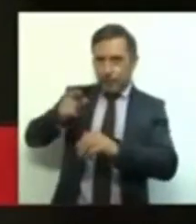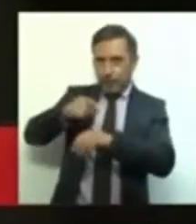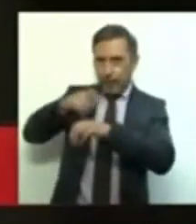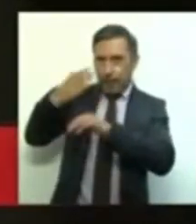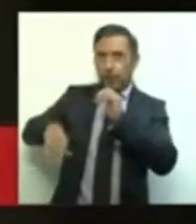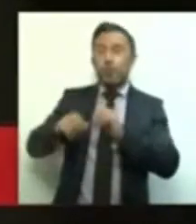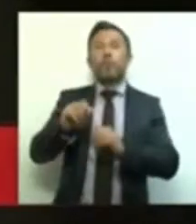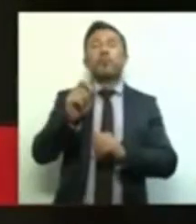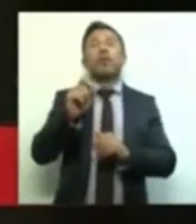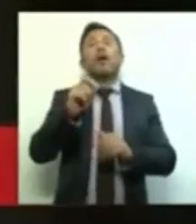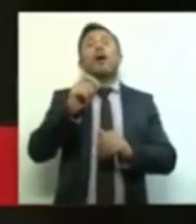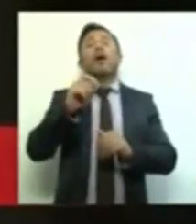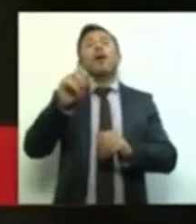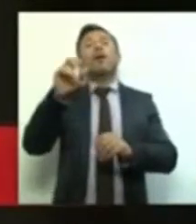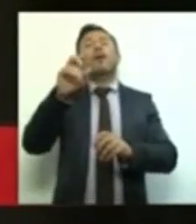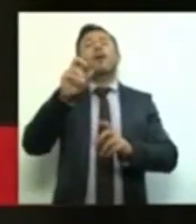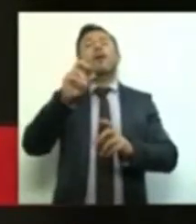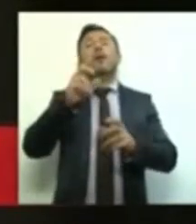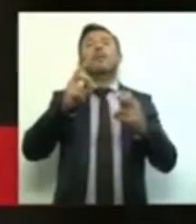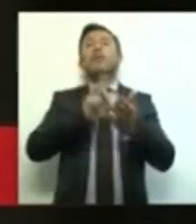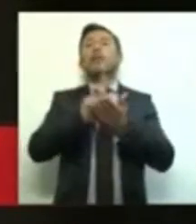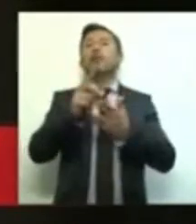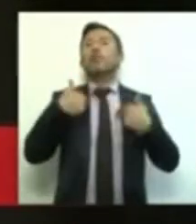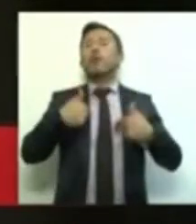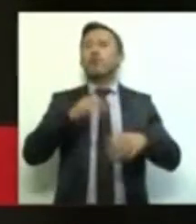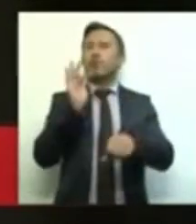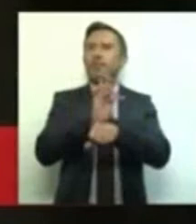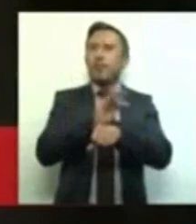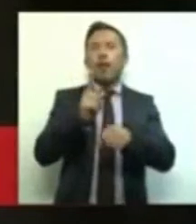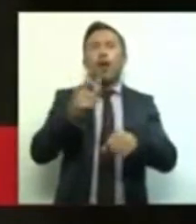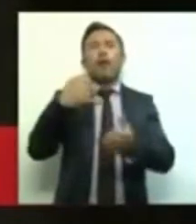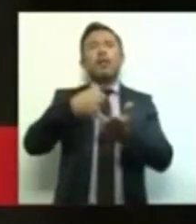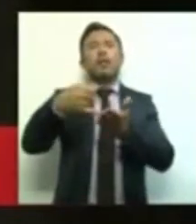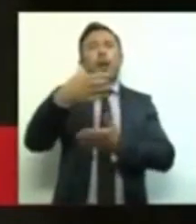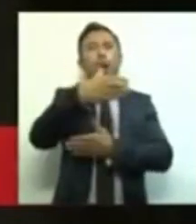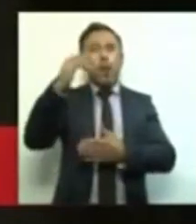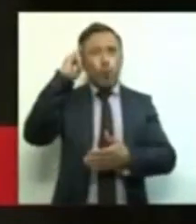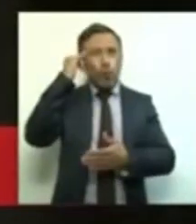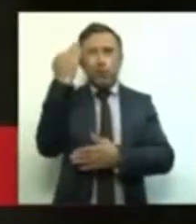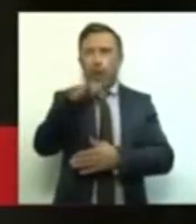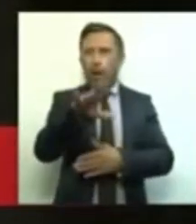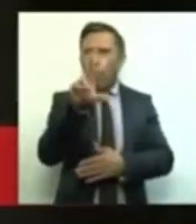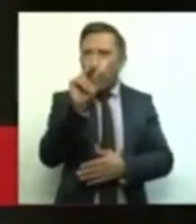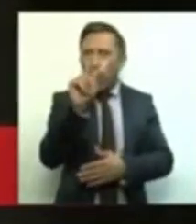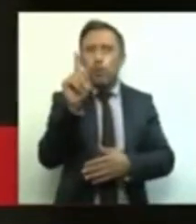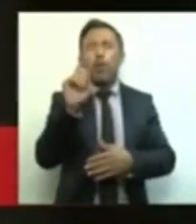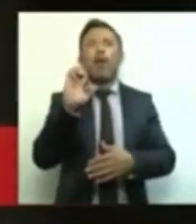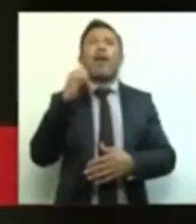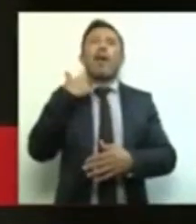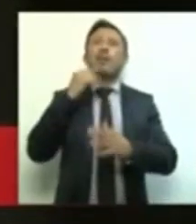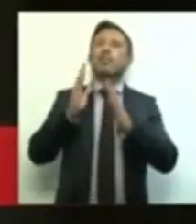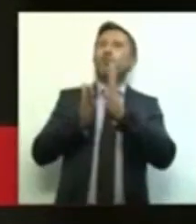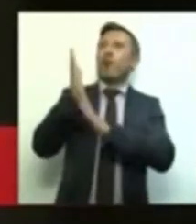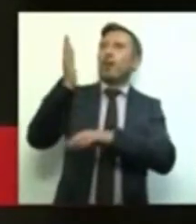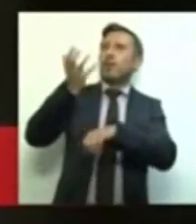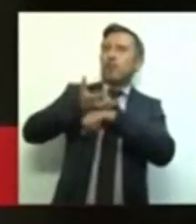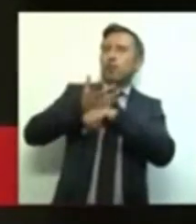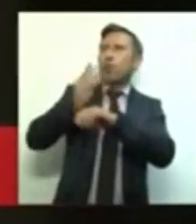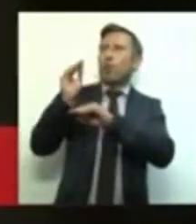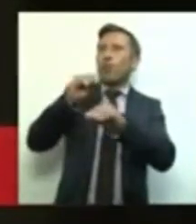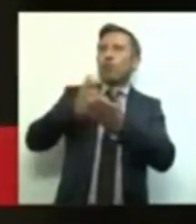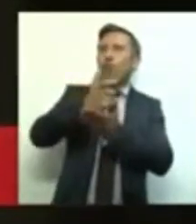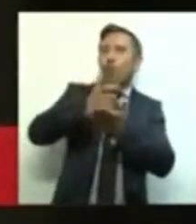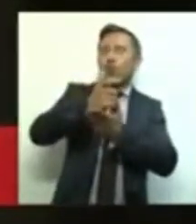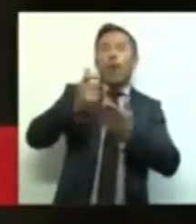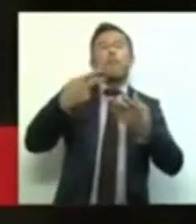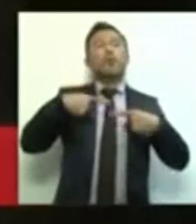a los defensores de derechos humanos, que no traicionen a los campesinos, a los exbraceros, a la búsqueda de desaparecidos, que no